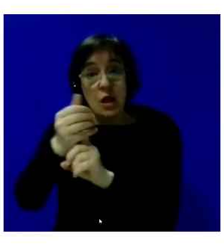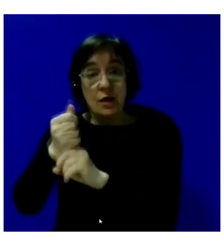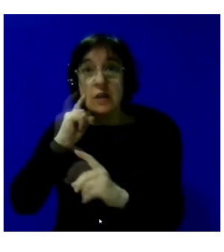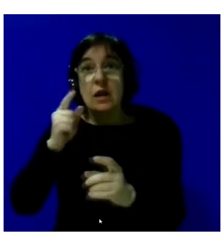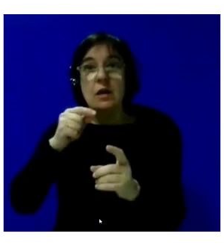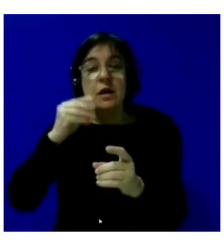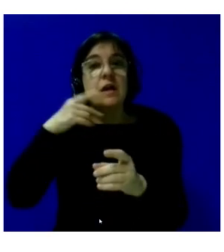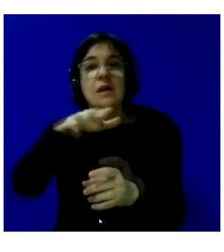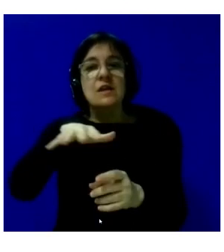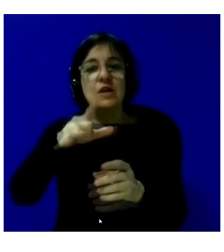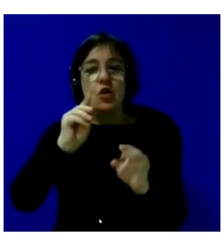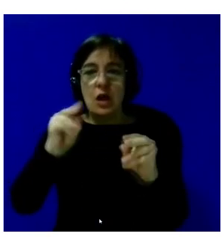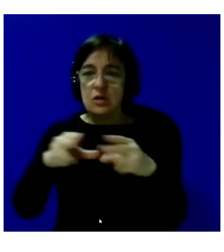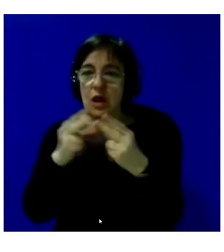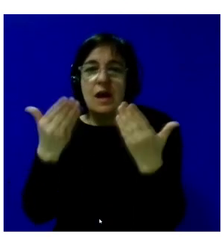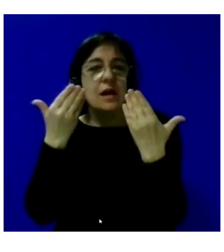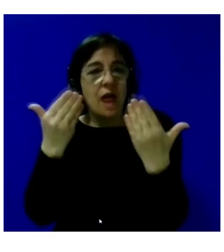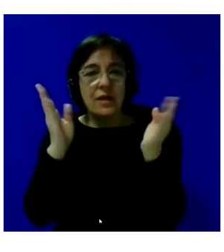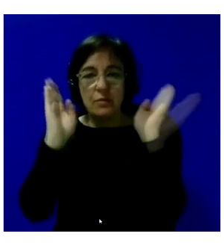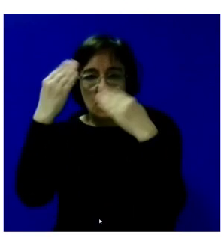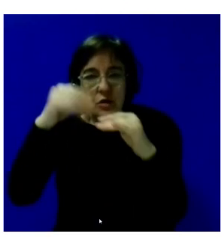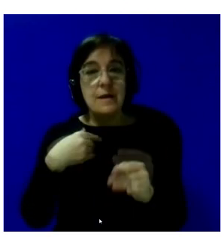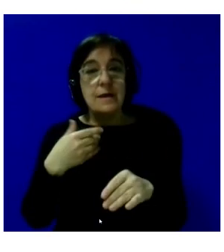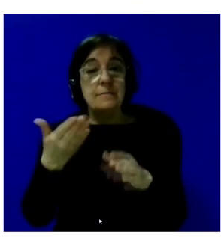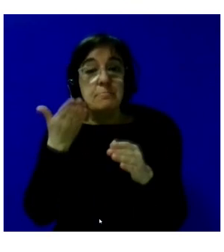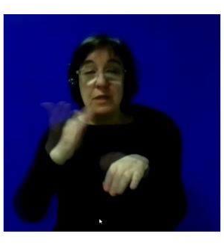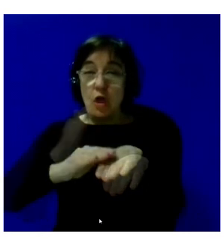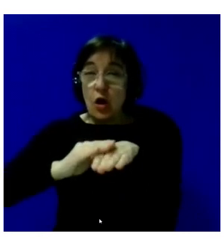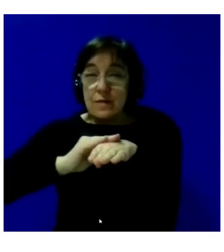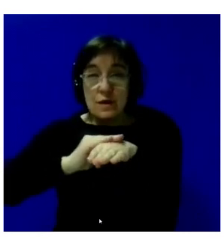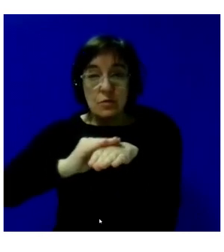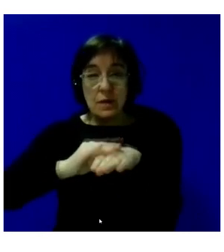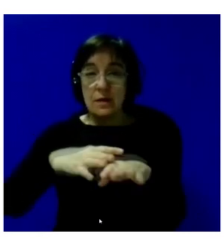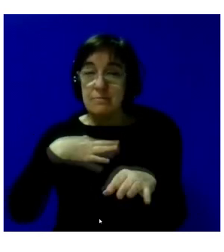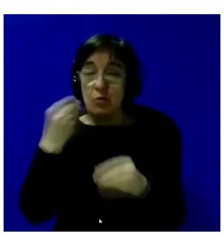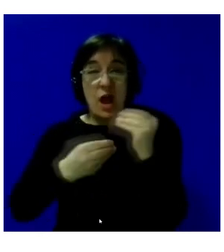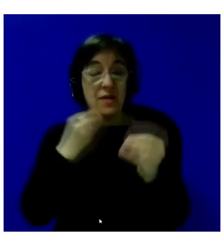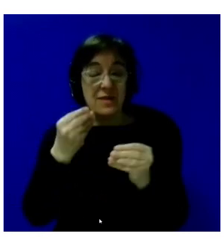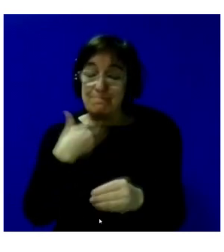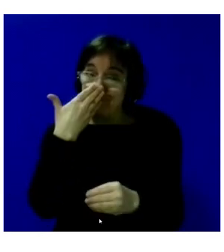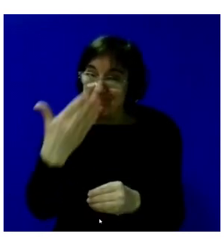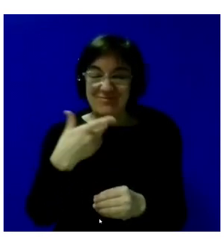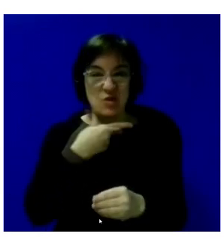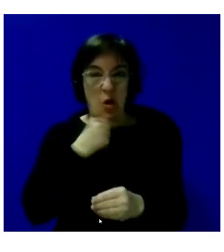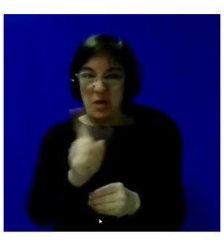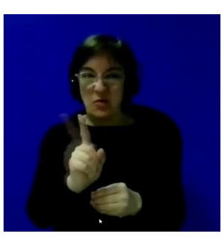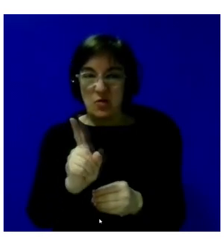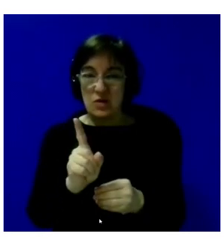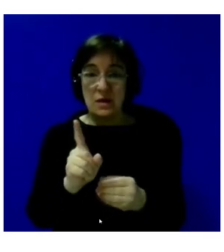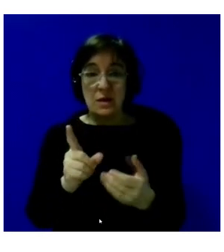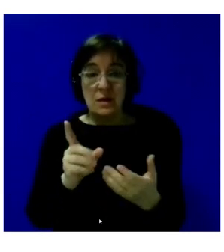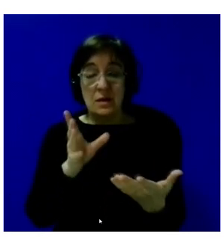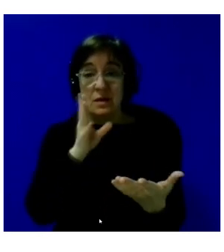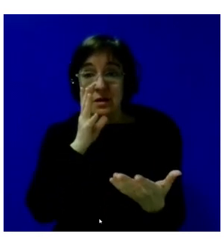en la sociedad. Gracias por vuestra atención y os pido disculpas, ya que voy a hacer algo que no me gusta hacer, pero por